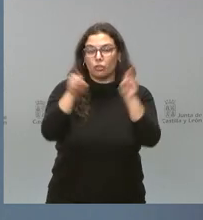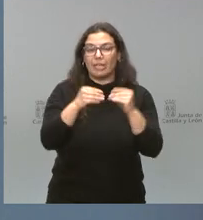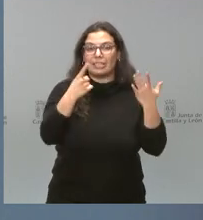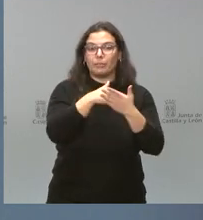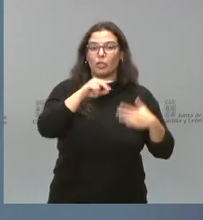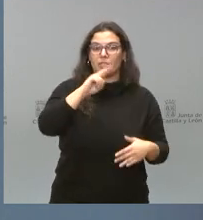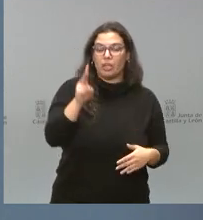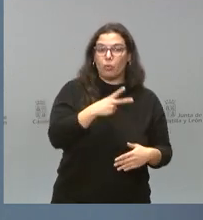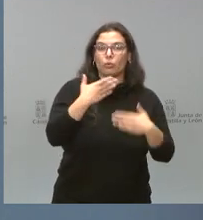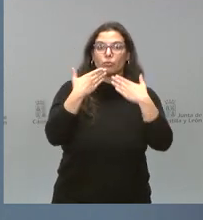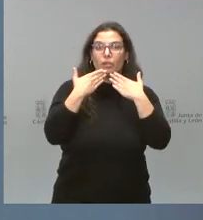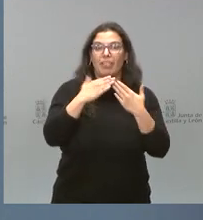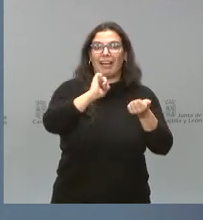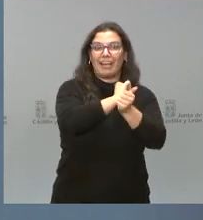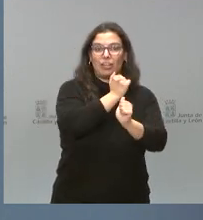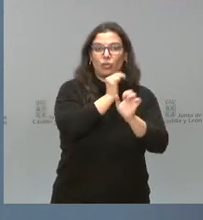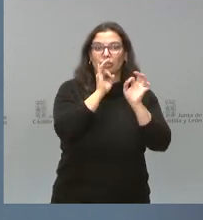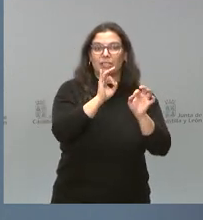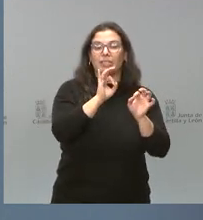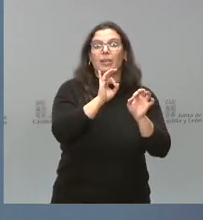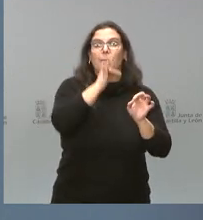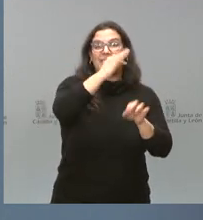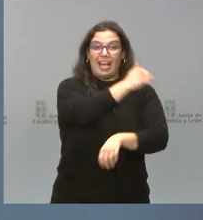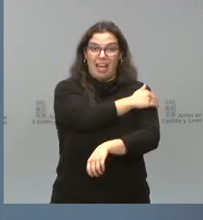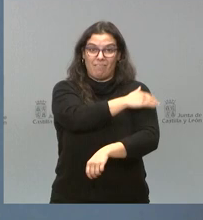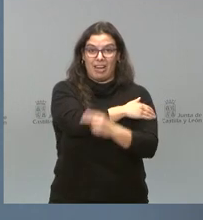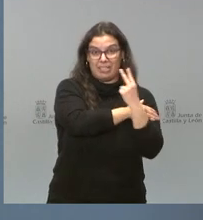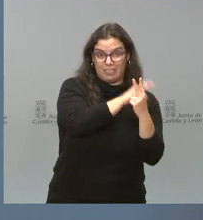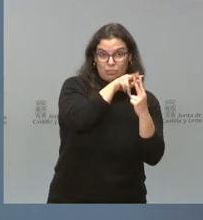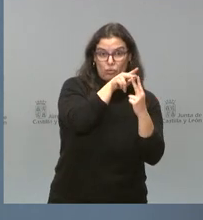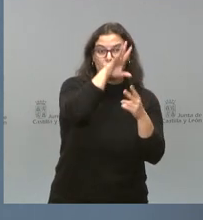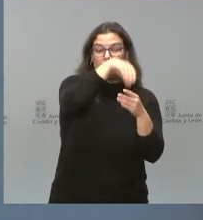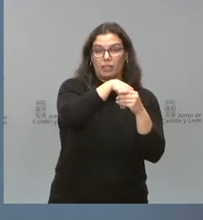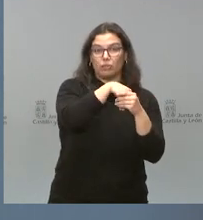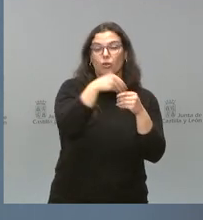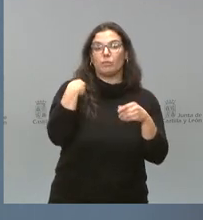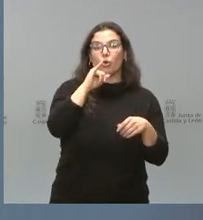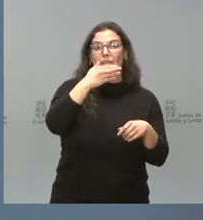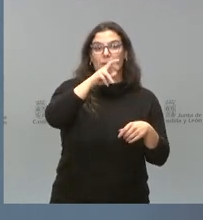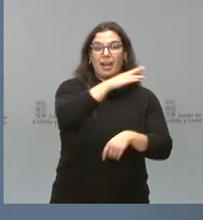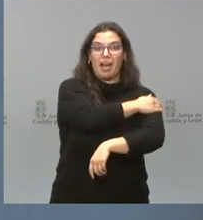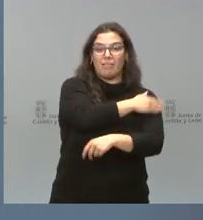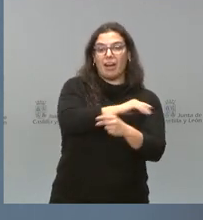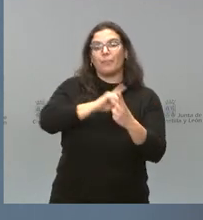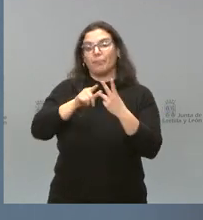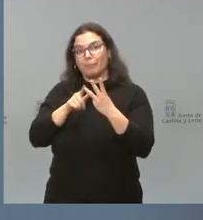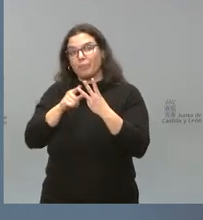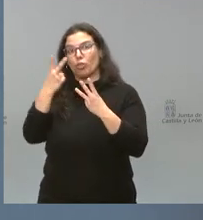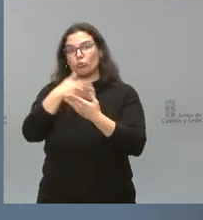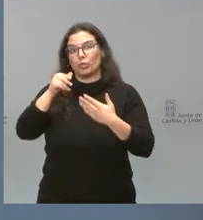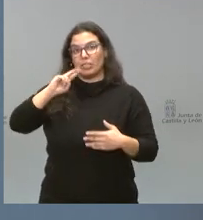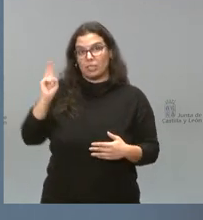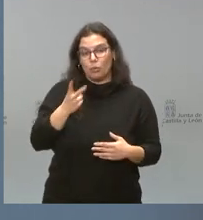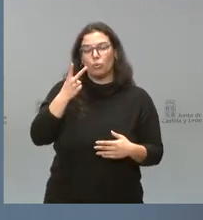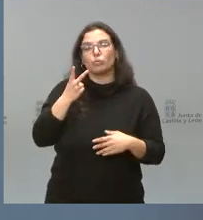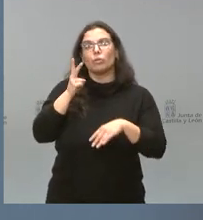a través de créditos y avales a través de la sociedad de garantía recíproca, 2 millones de euros en